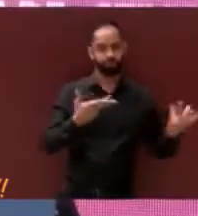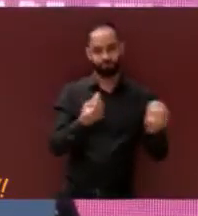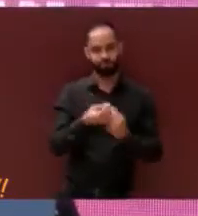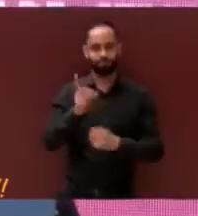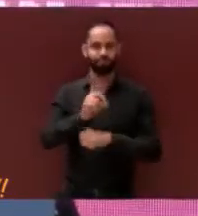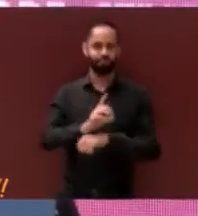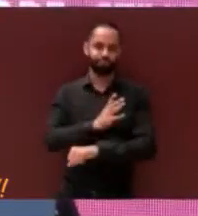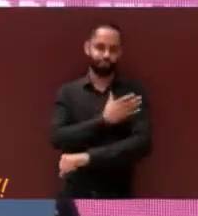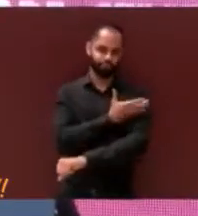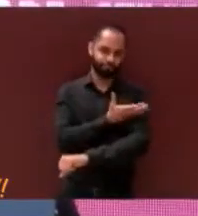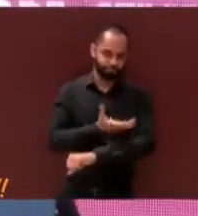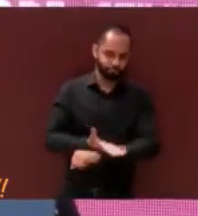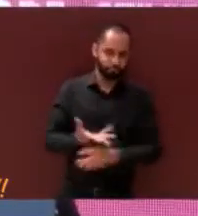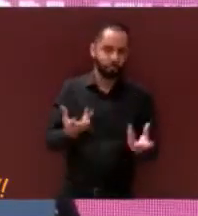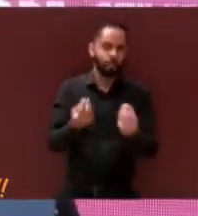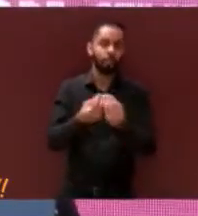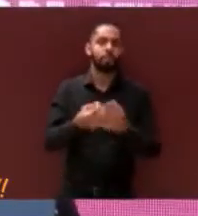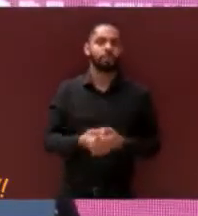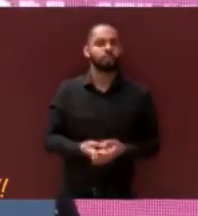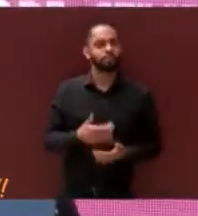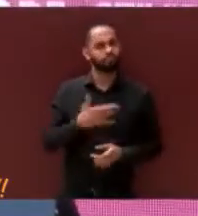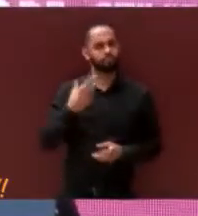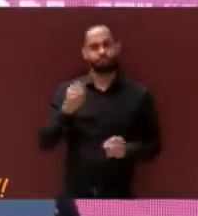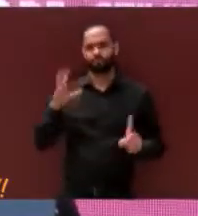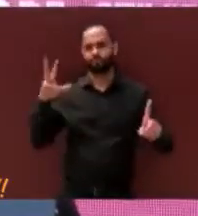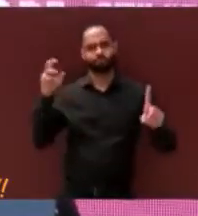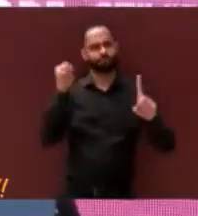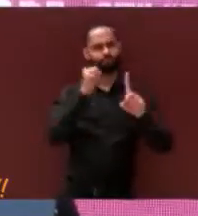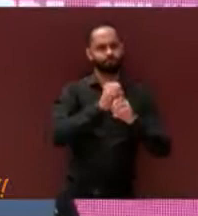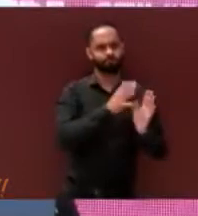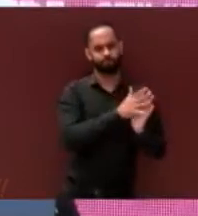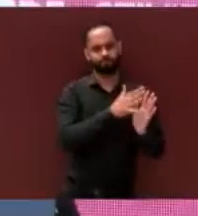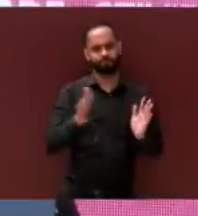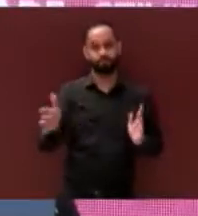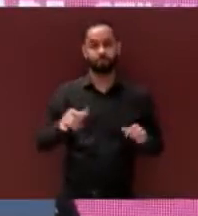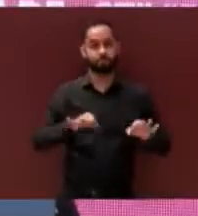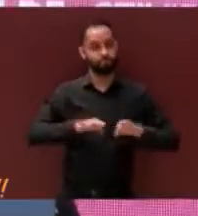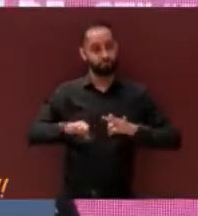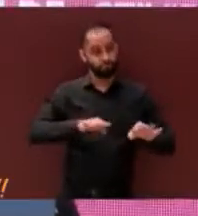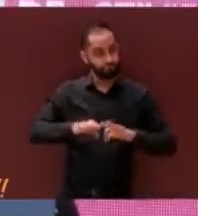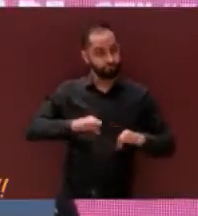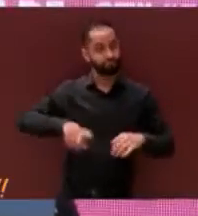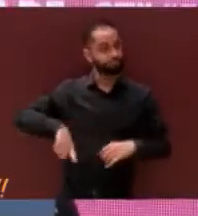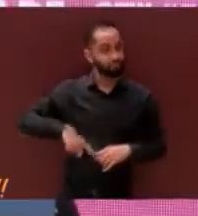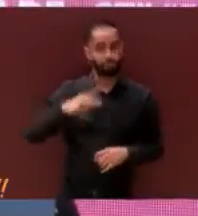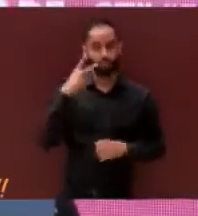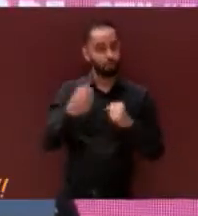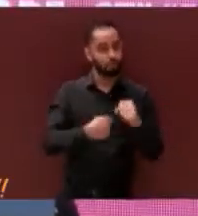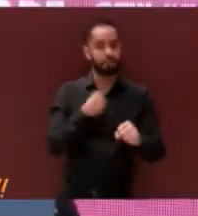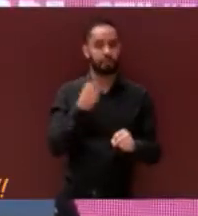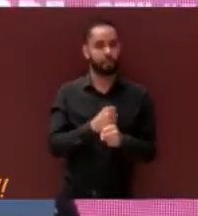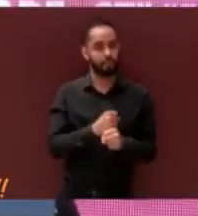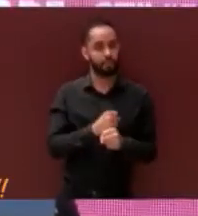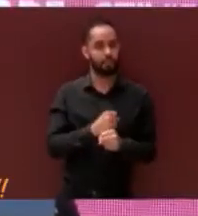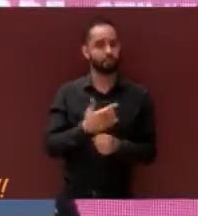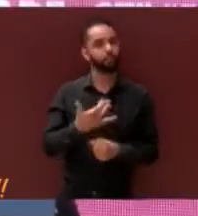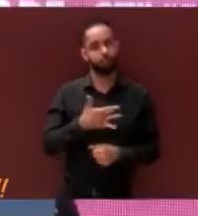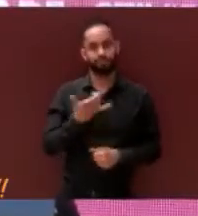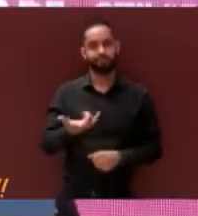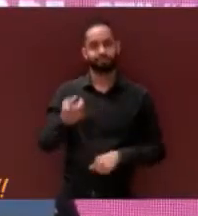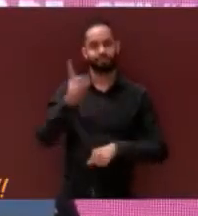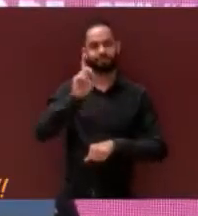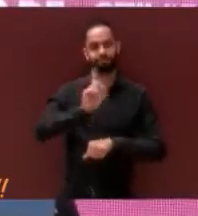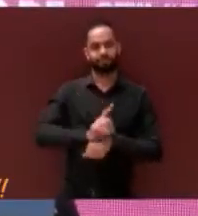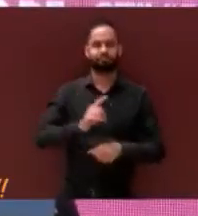Son estos los más trascendentes logros que hemos alcanzado en estos dos años de gestión al frente de la Sindicatura Procuradora, que el día de hoy